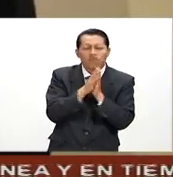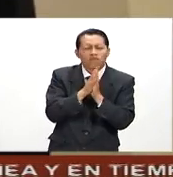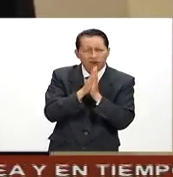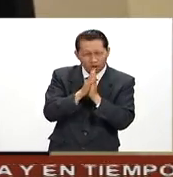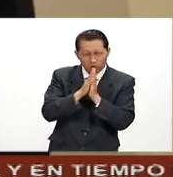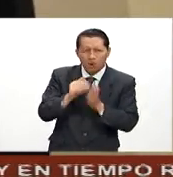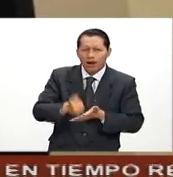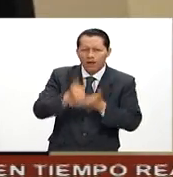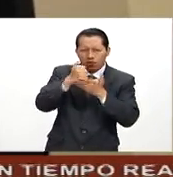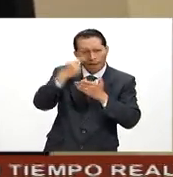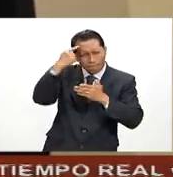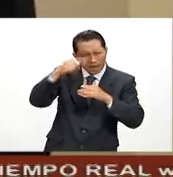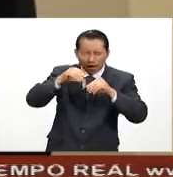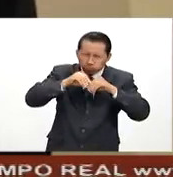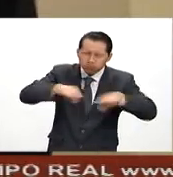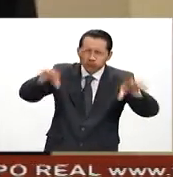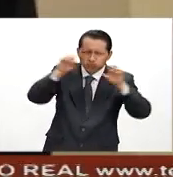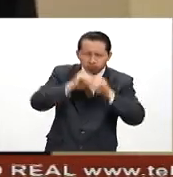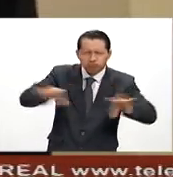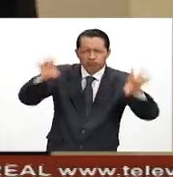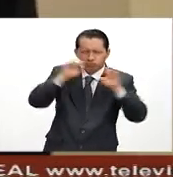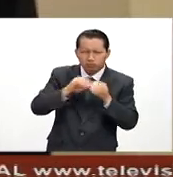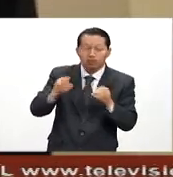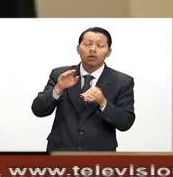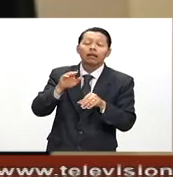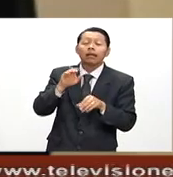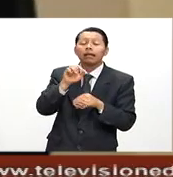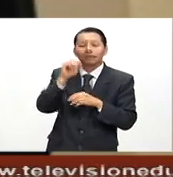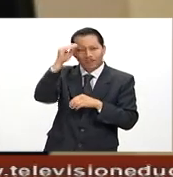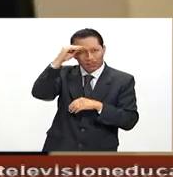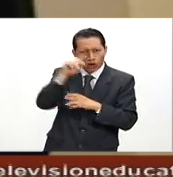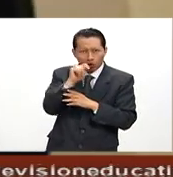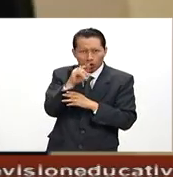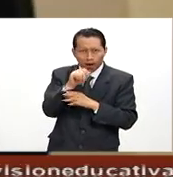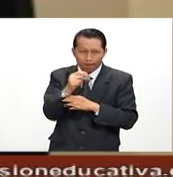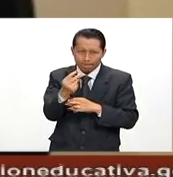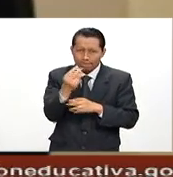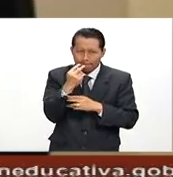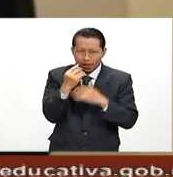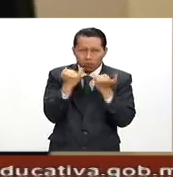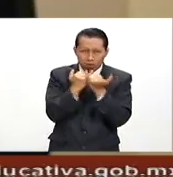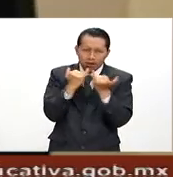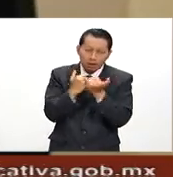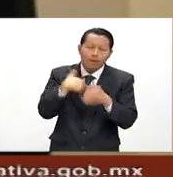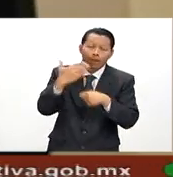para que llegue al señor Trump. Y asegúrense de salir a votar por el señor Trump en las elecciones de 2016.